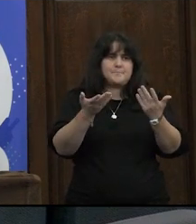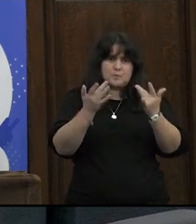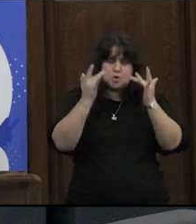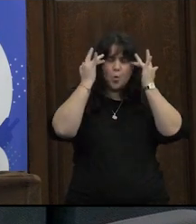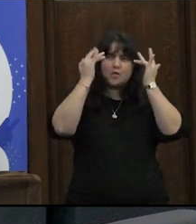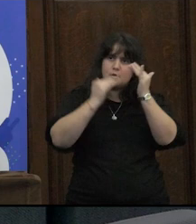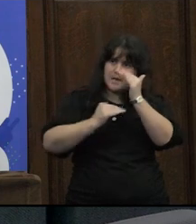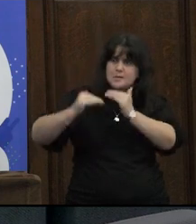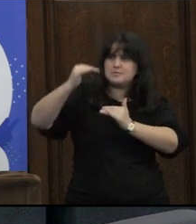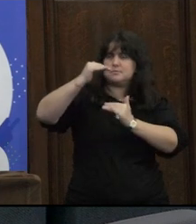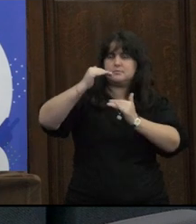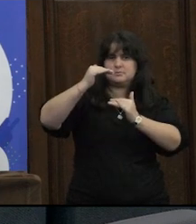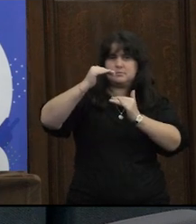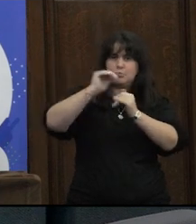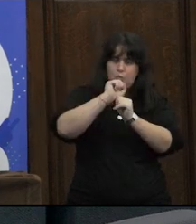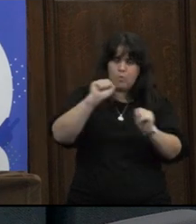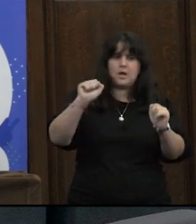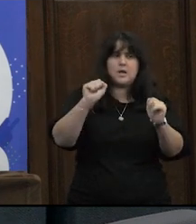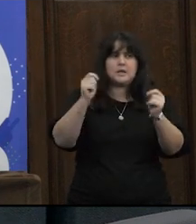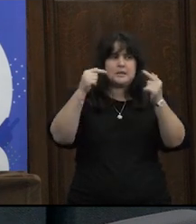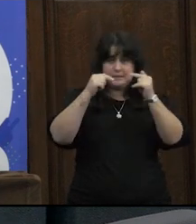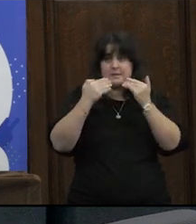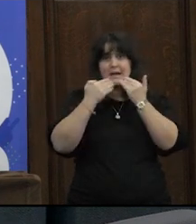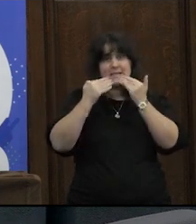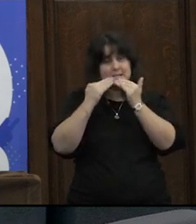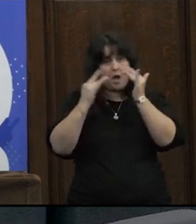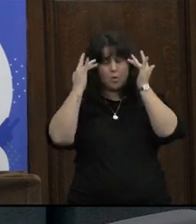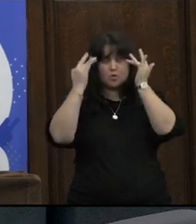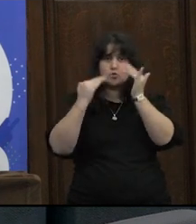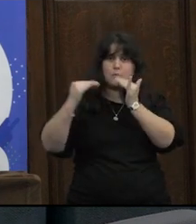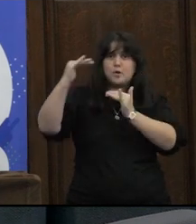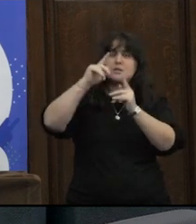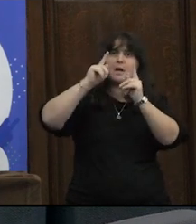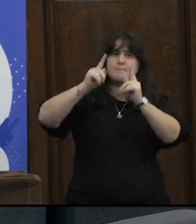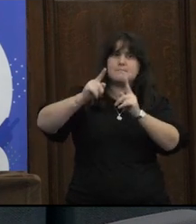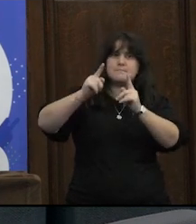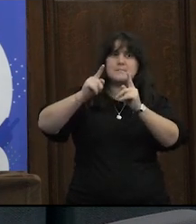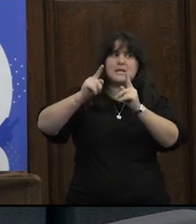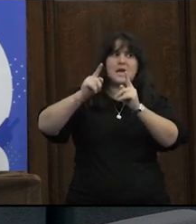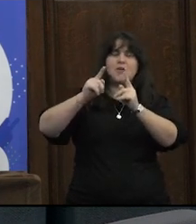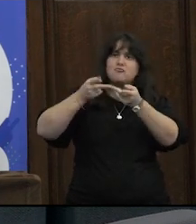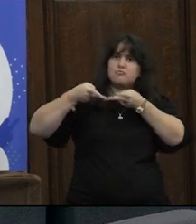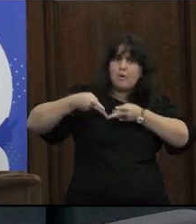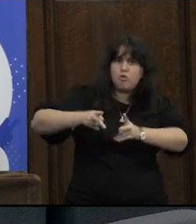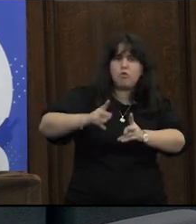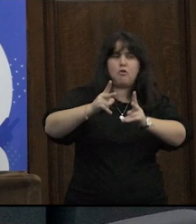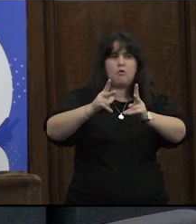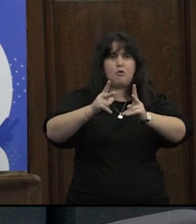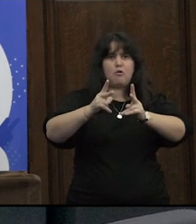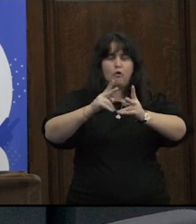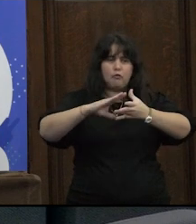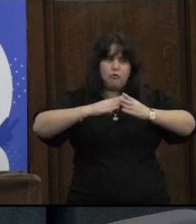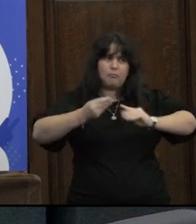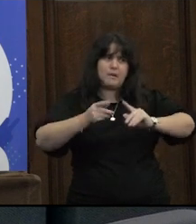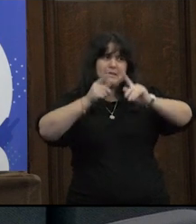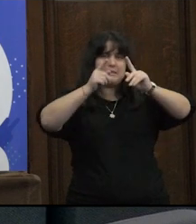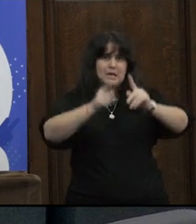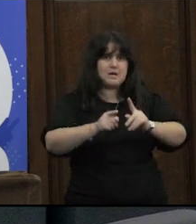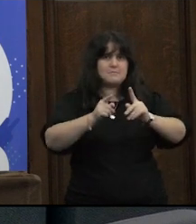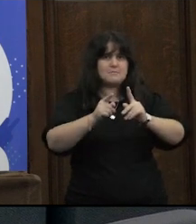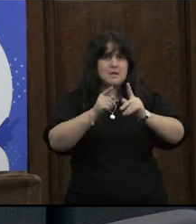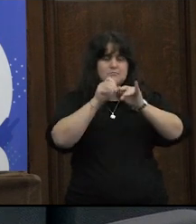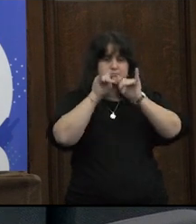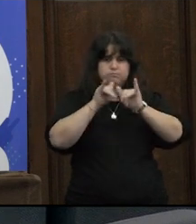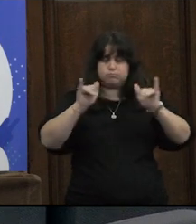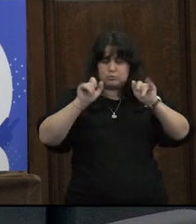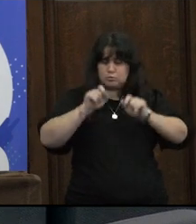de educación superior y ese nivel de educación superior también tiene una metodología y también